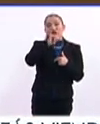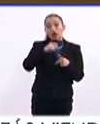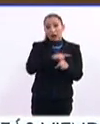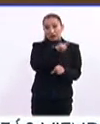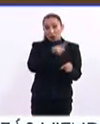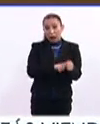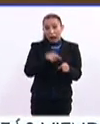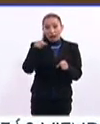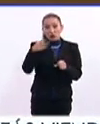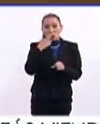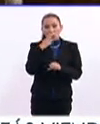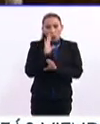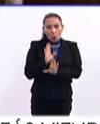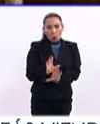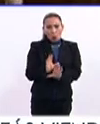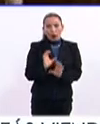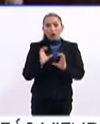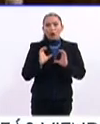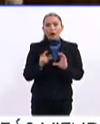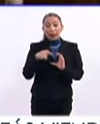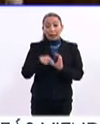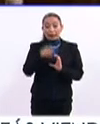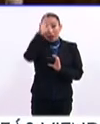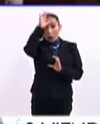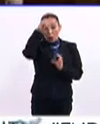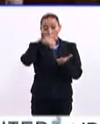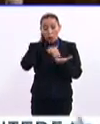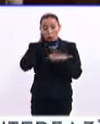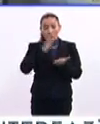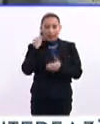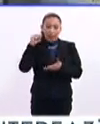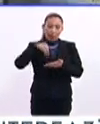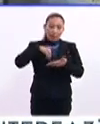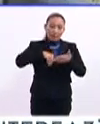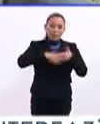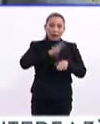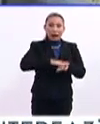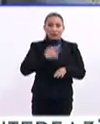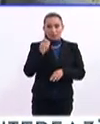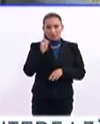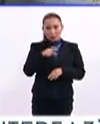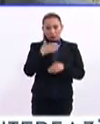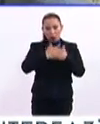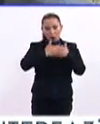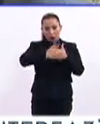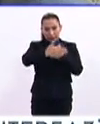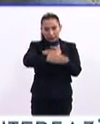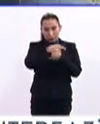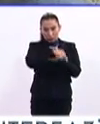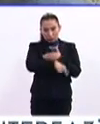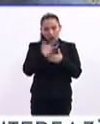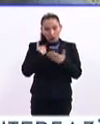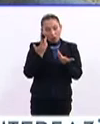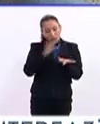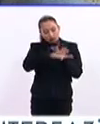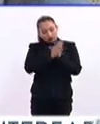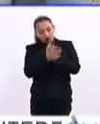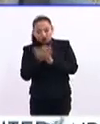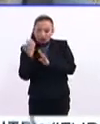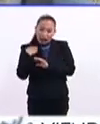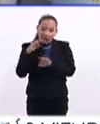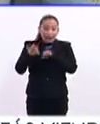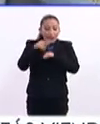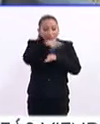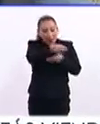en gran medida resguarda y que a partir de este acuerdo busca enriquecer. Sobre esos archivos se hagan interpretaciones, haya